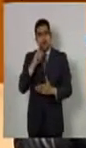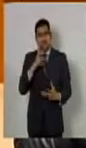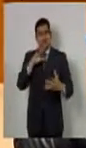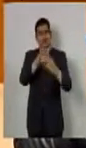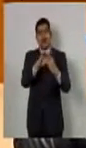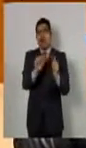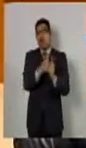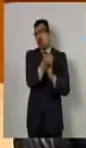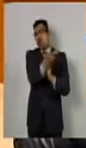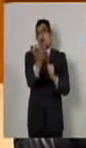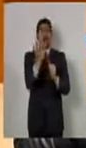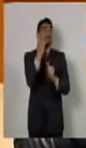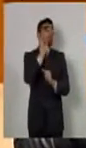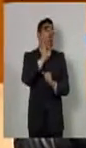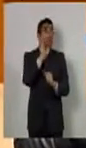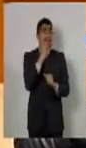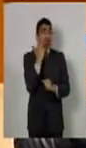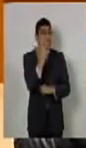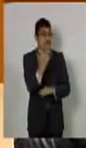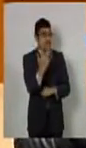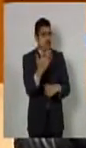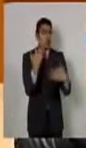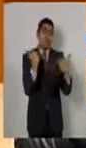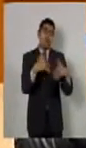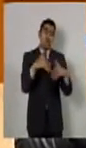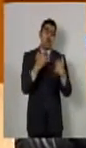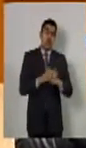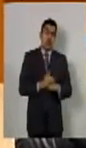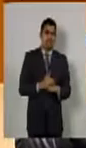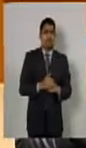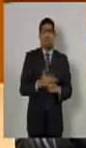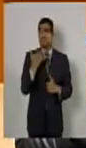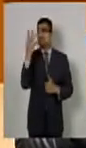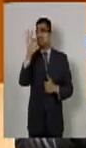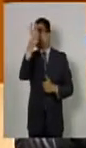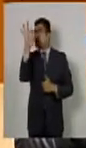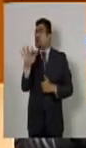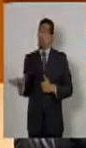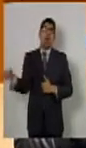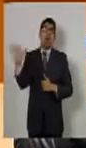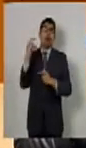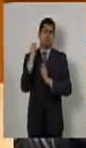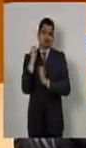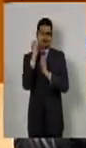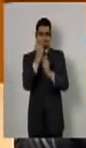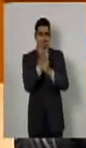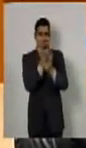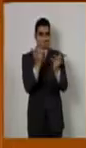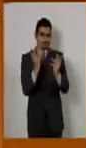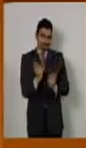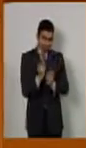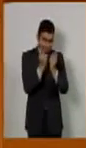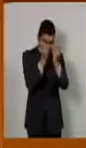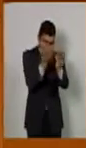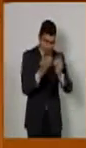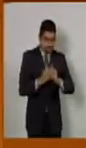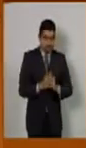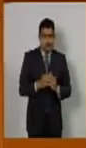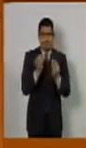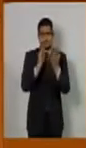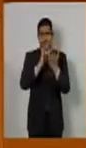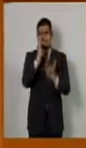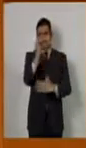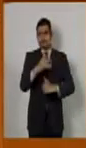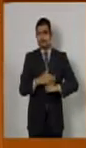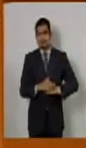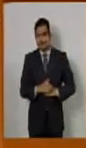otras cinco mujeres, poco menos del 10% de todas las medallas otorgadas. Muchas gracias,